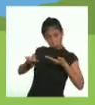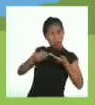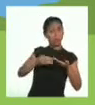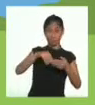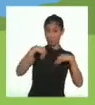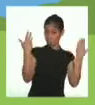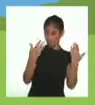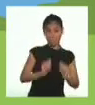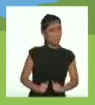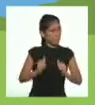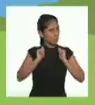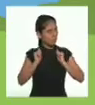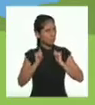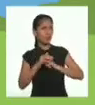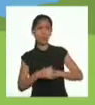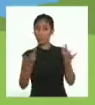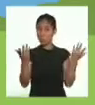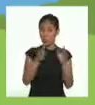para vivir.